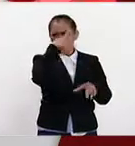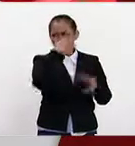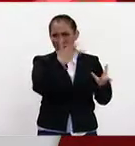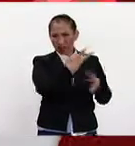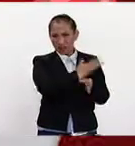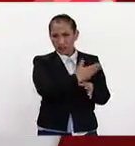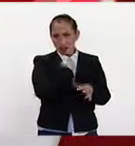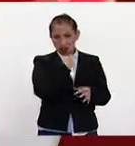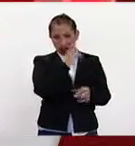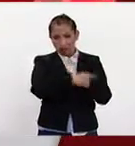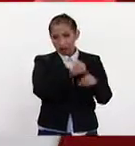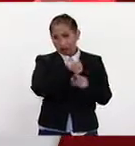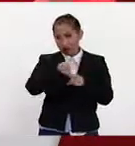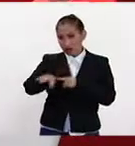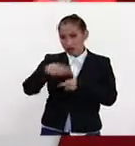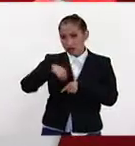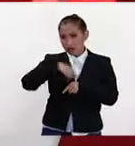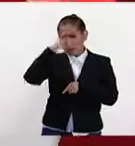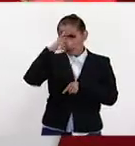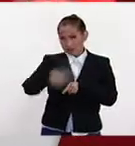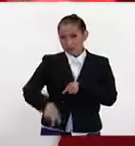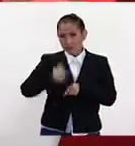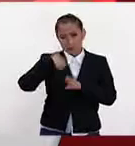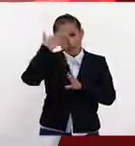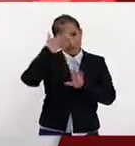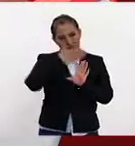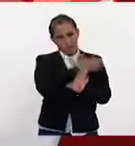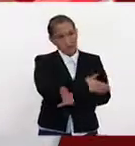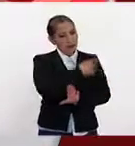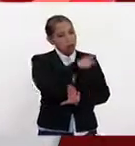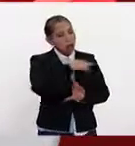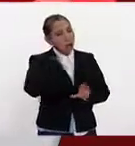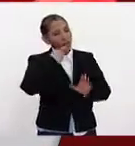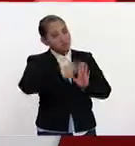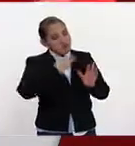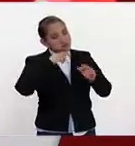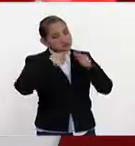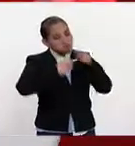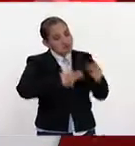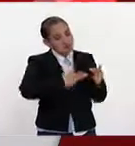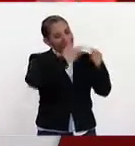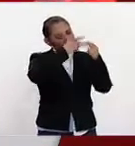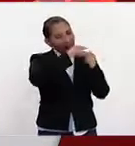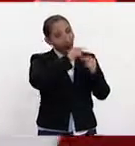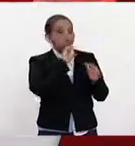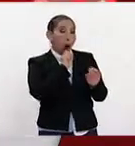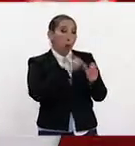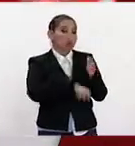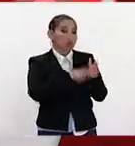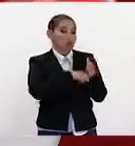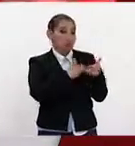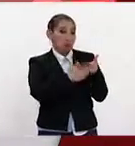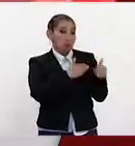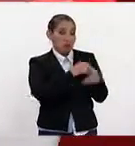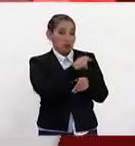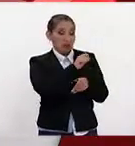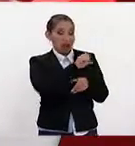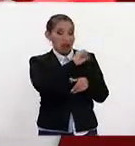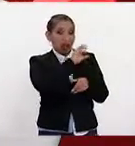Trump, que obviamente nos está afectando directamente a nosotros. Como ya sabemos, las rondas de la renegociación o modernización del Telecán